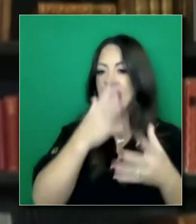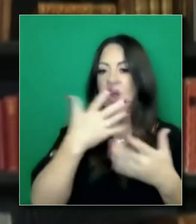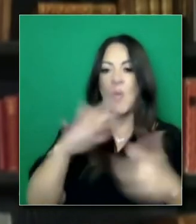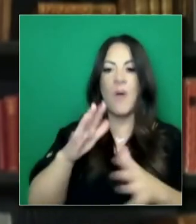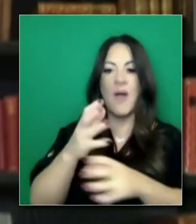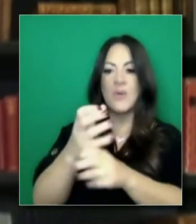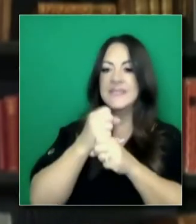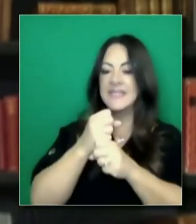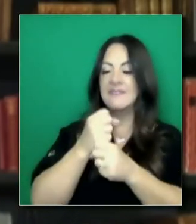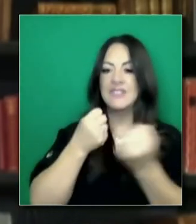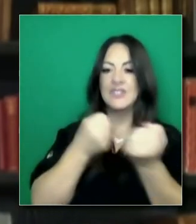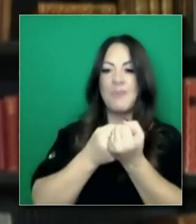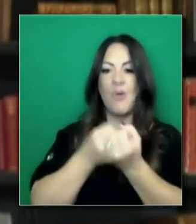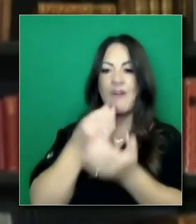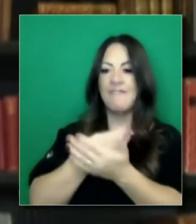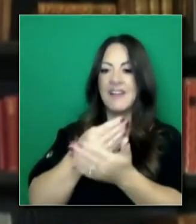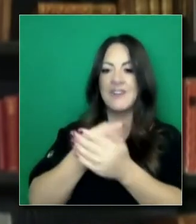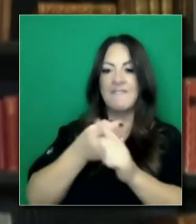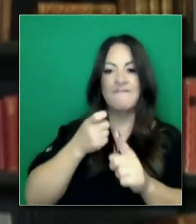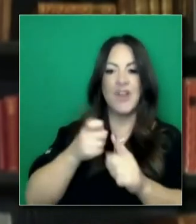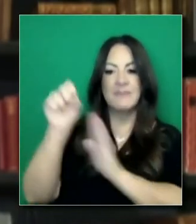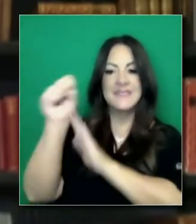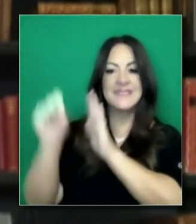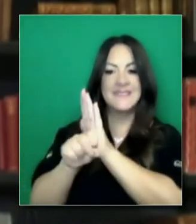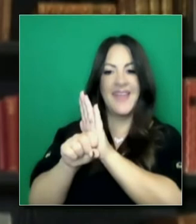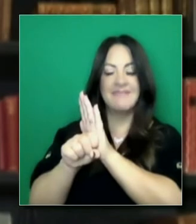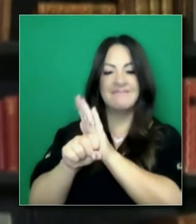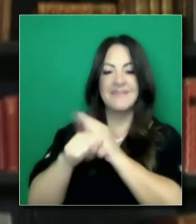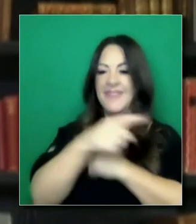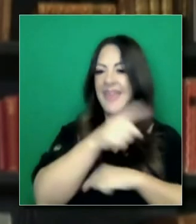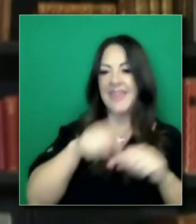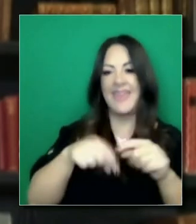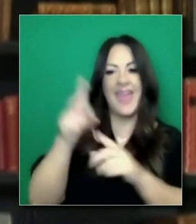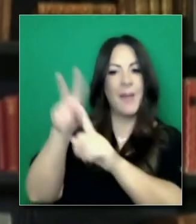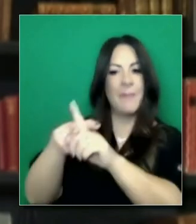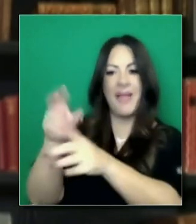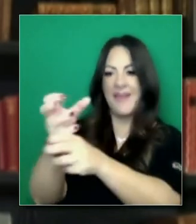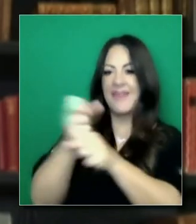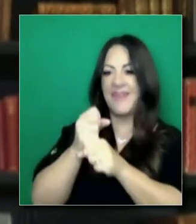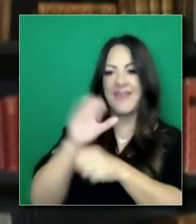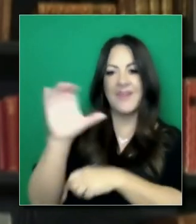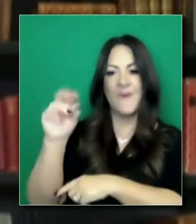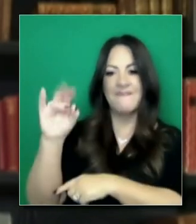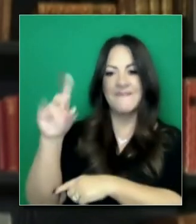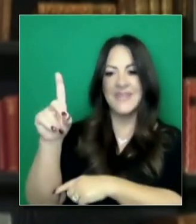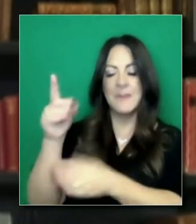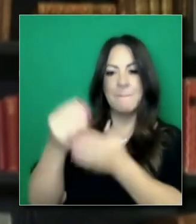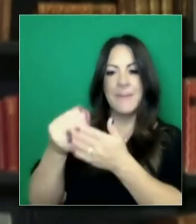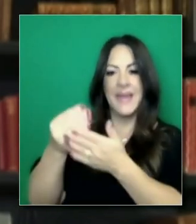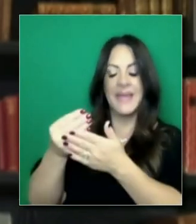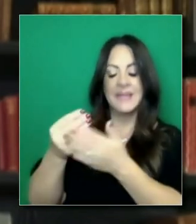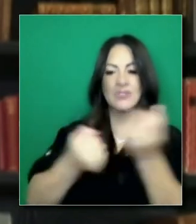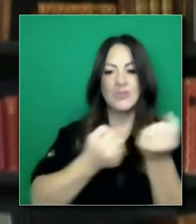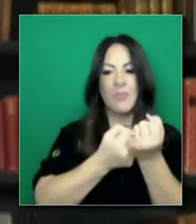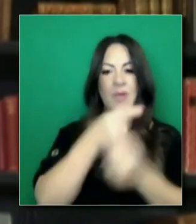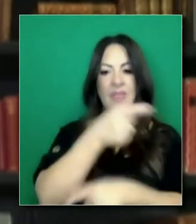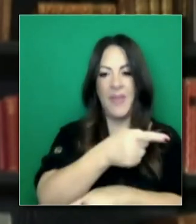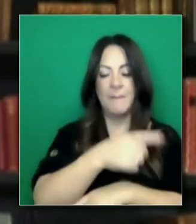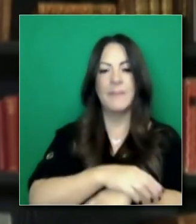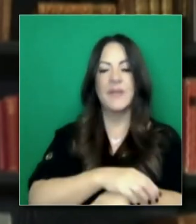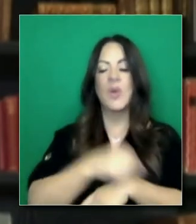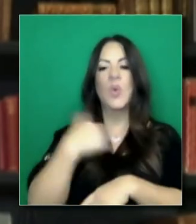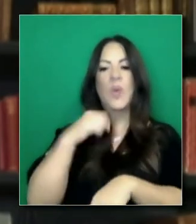recibir el apoyo del Estado en cuanto a los dólares que podría recibir. Hemos hablado con